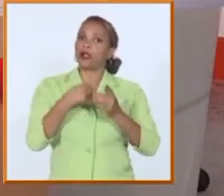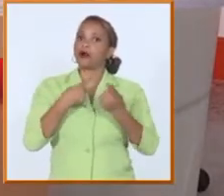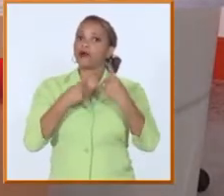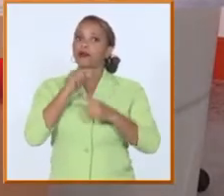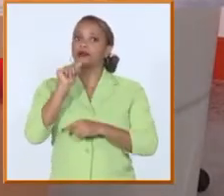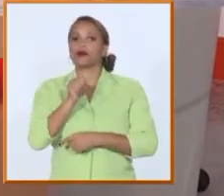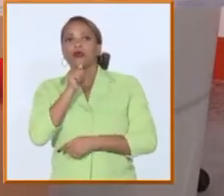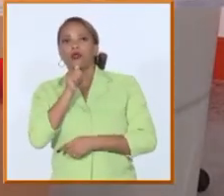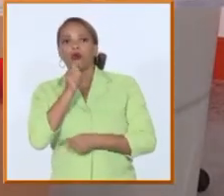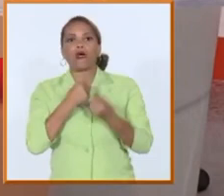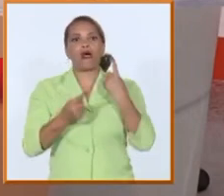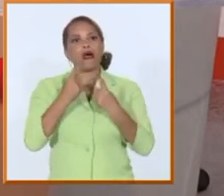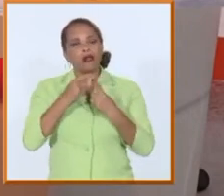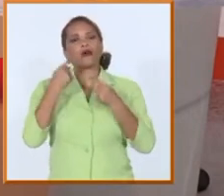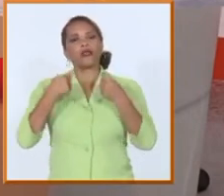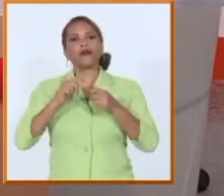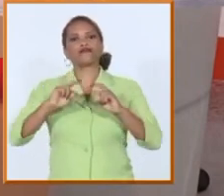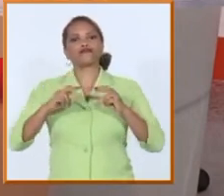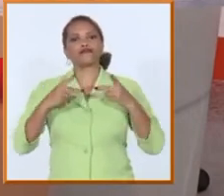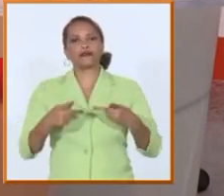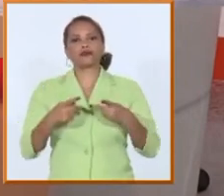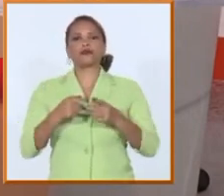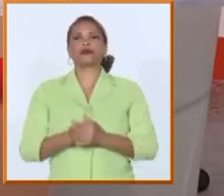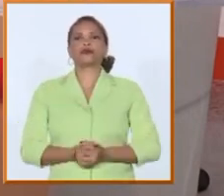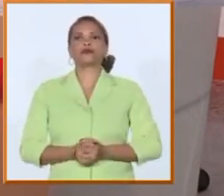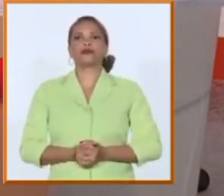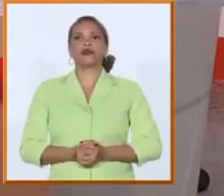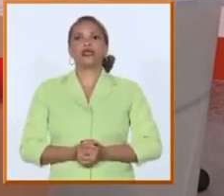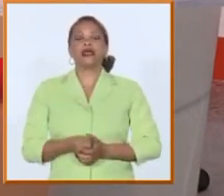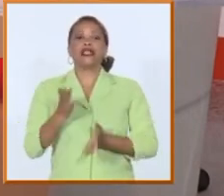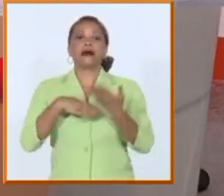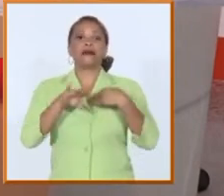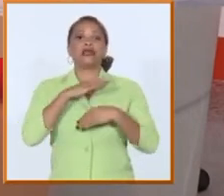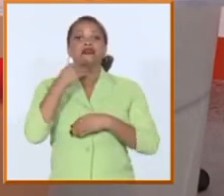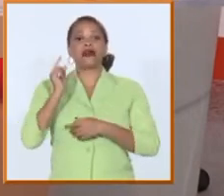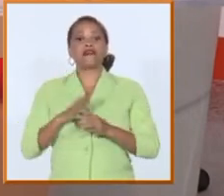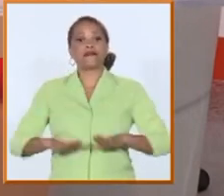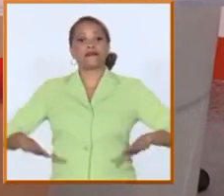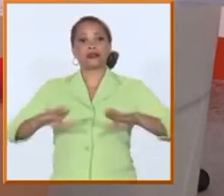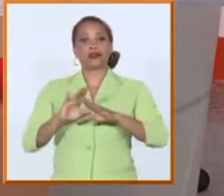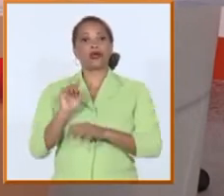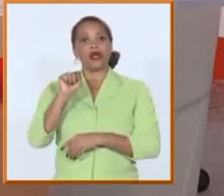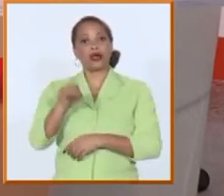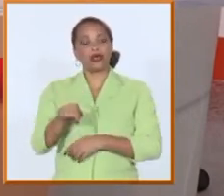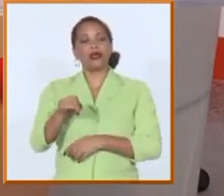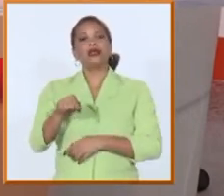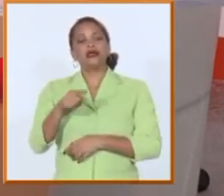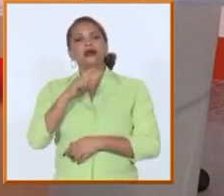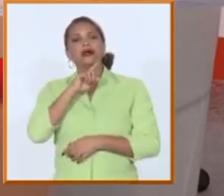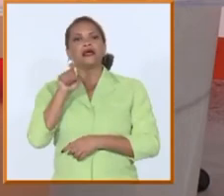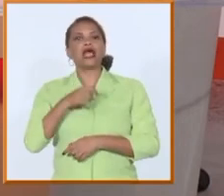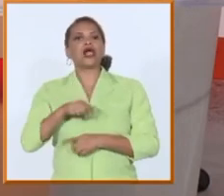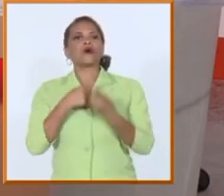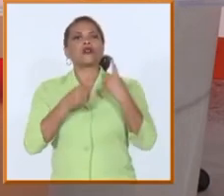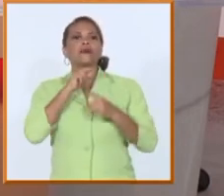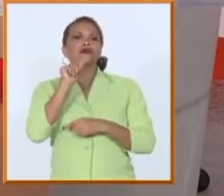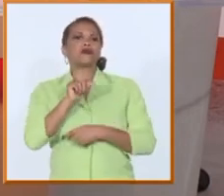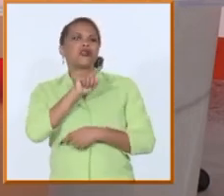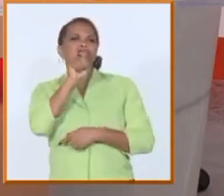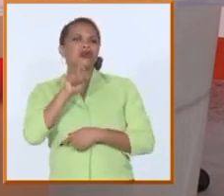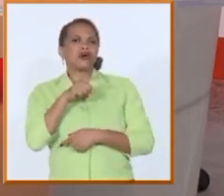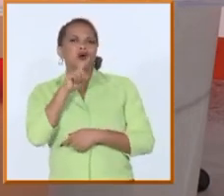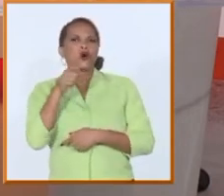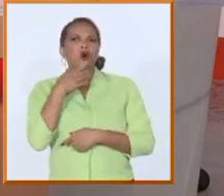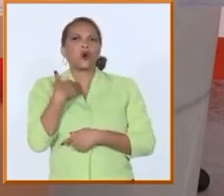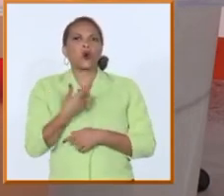después de que la ministra Naima habló acá la semana pasada por supuesto ha habido muchas personas que nos preguntan bueno pero ¿cómo va a ser que explique la educación